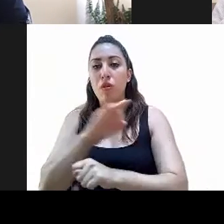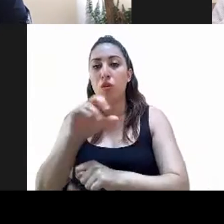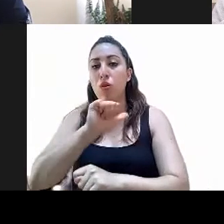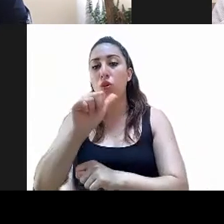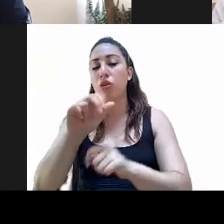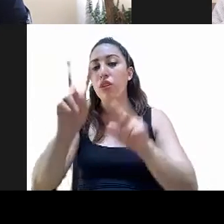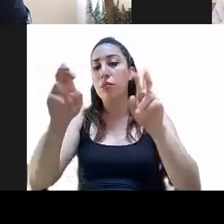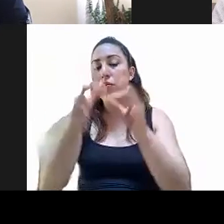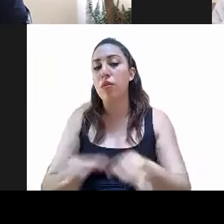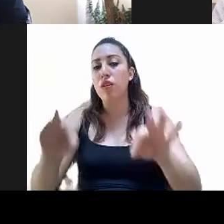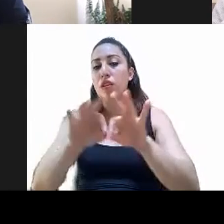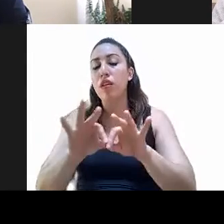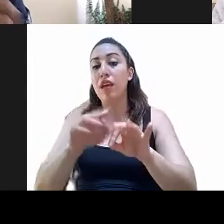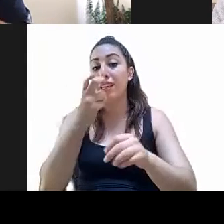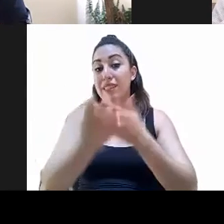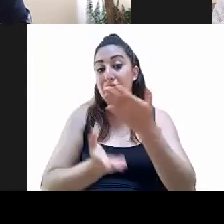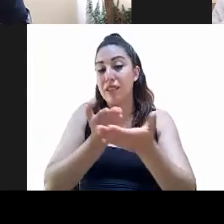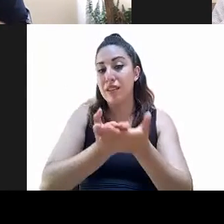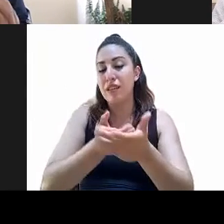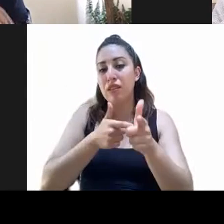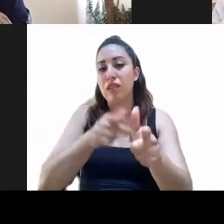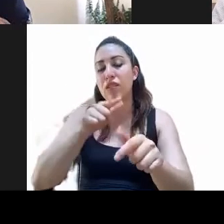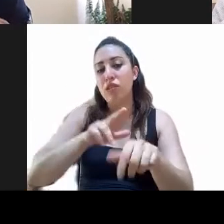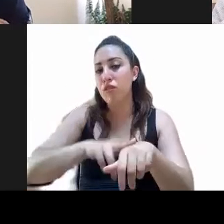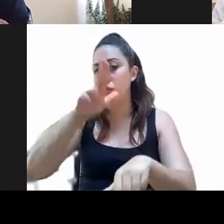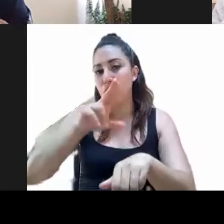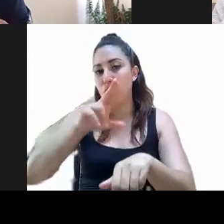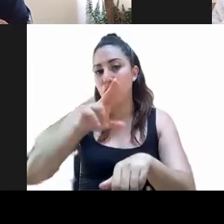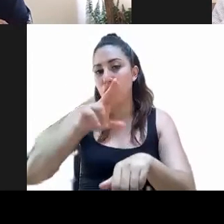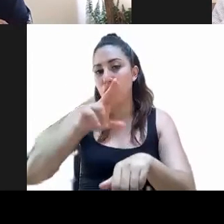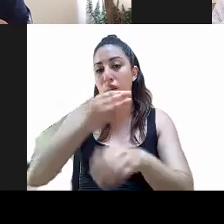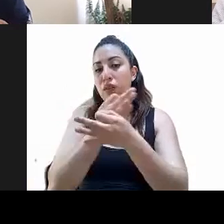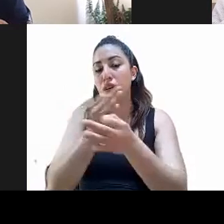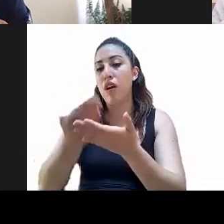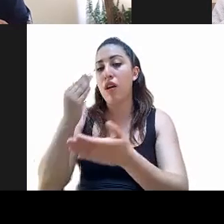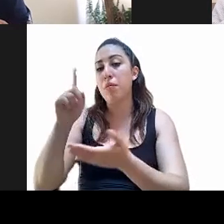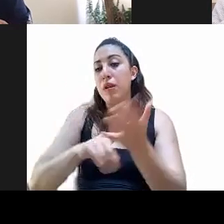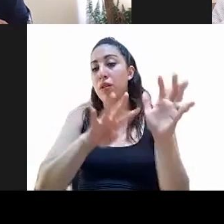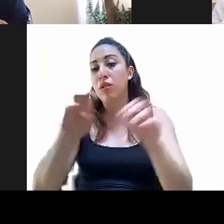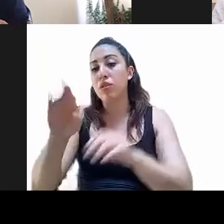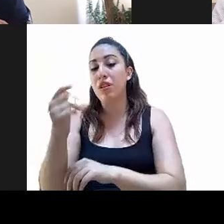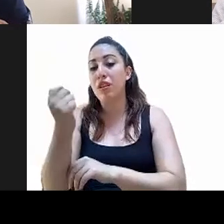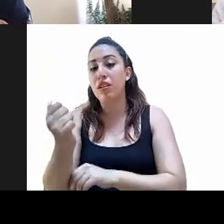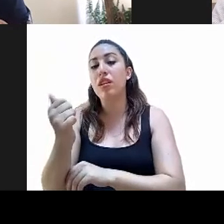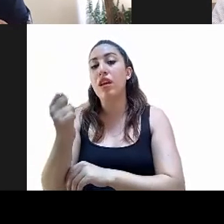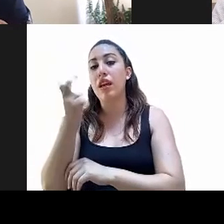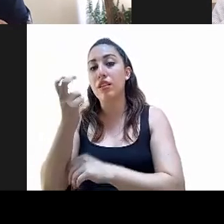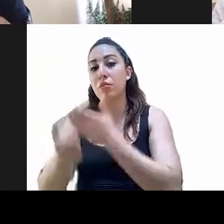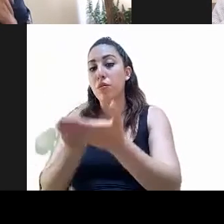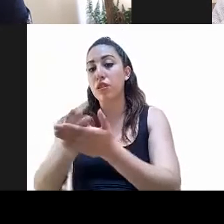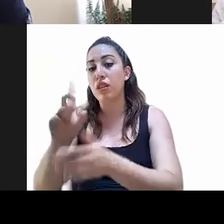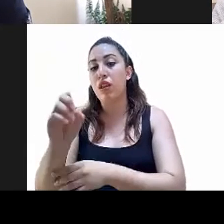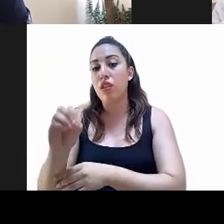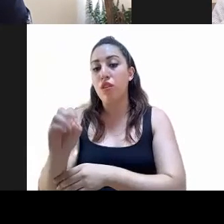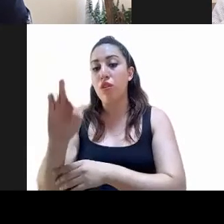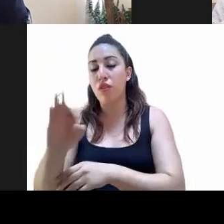ley que se propone abrogar fue publicada en el Diario Oficial de la Federación el 4 de enero de 1956, es decir, hace 65 años que entró en